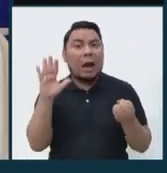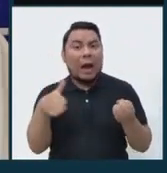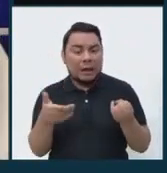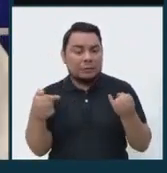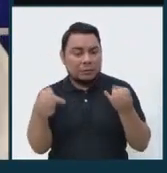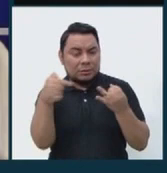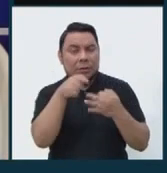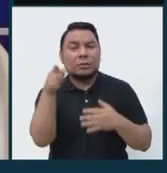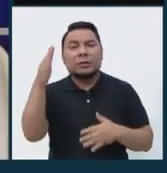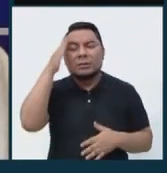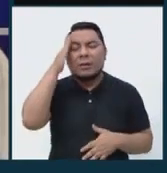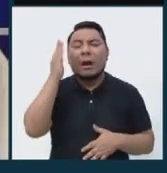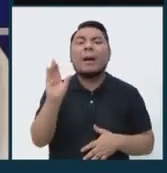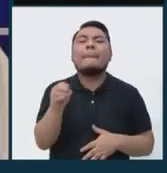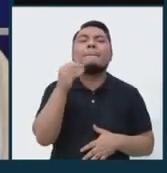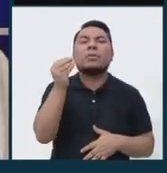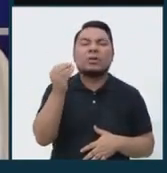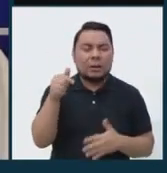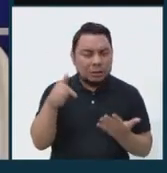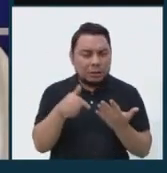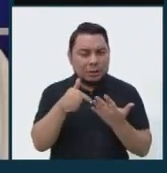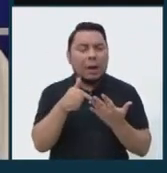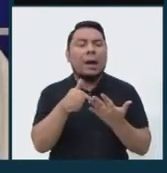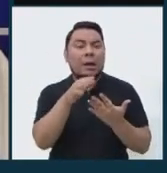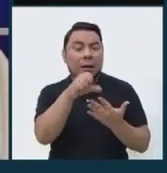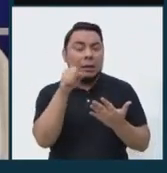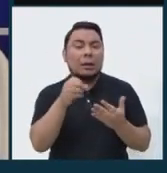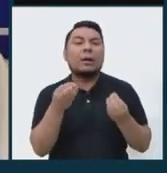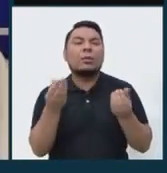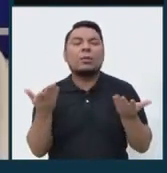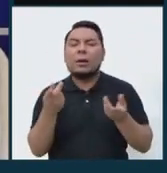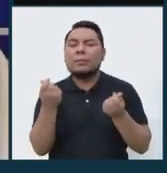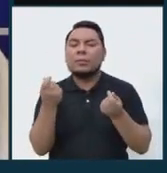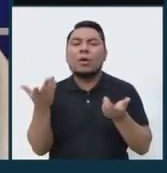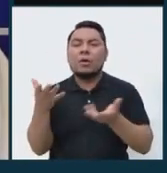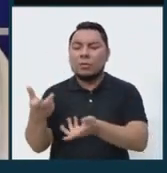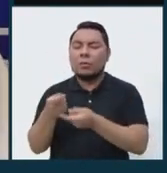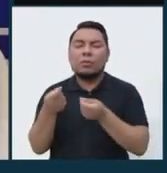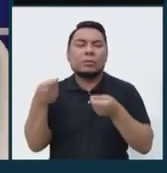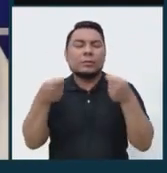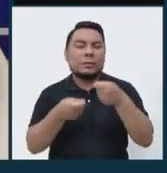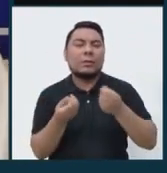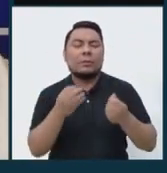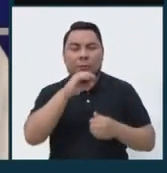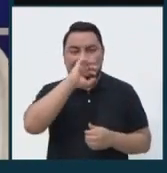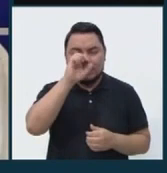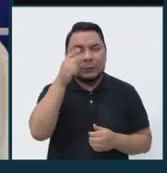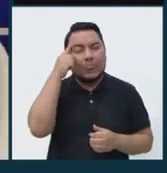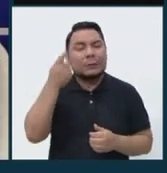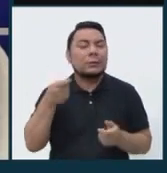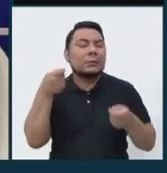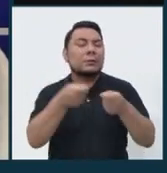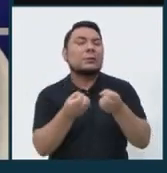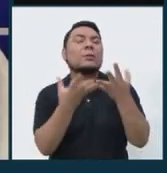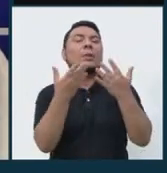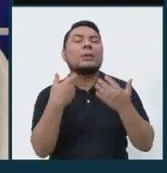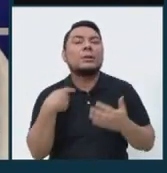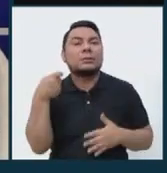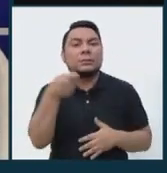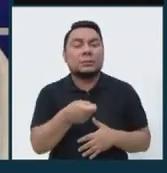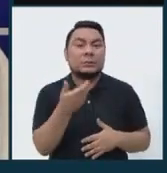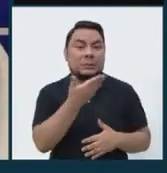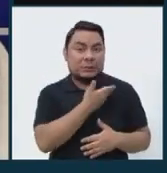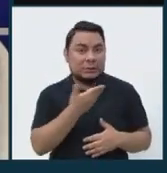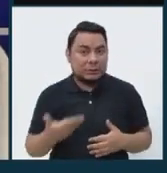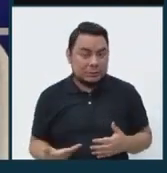tiene que saber el por qué, cómo, de dónde financiamos, cómo financiamos y qué tipo de rentabilidad, cuánto tiene que invertir el